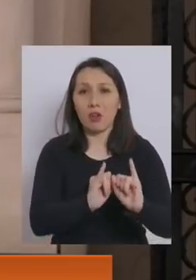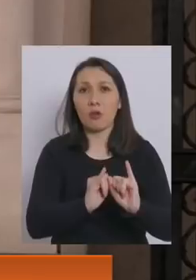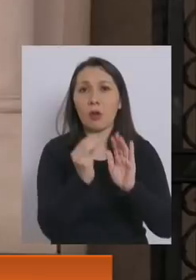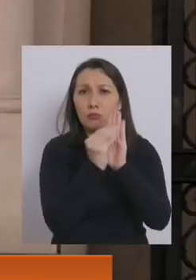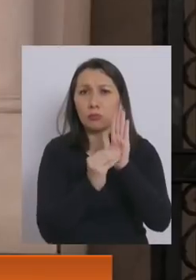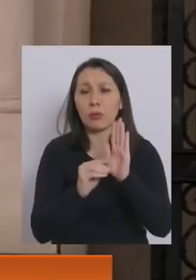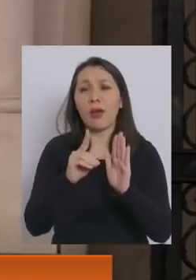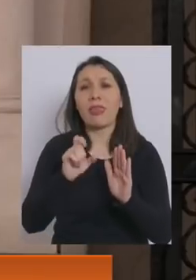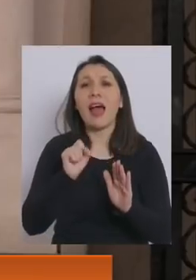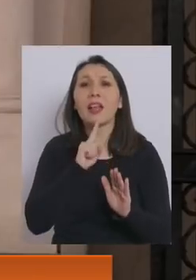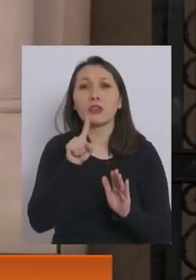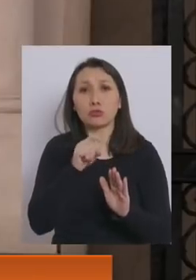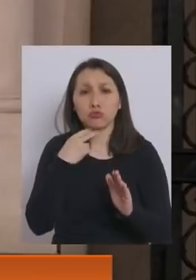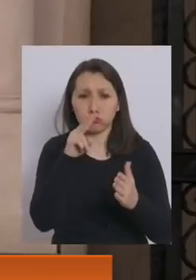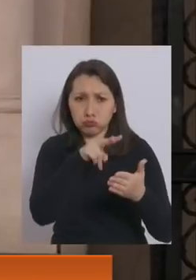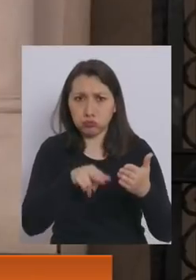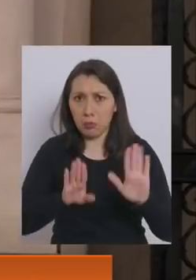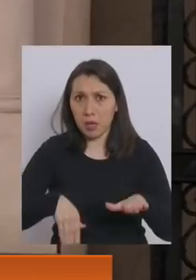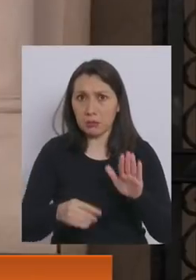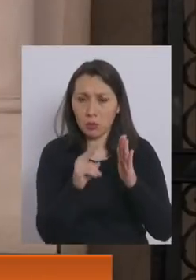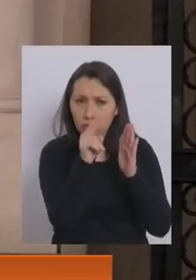de datos y aquí estoy leyendo el artículo,